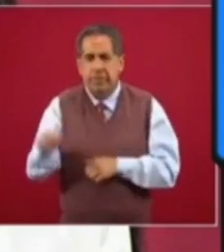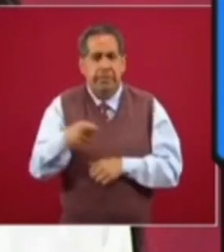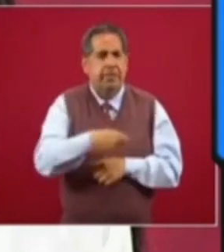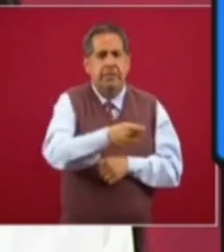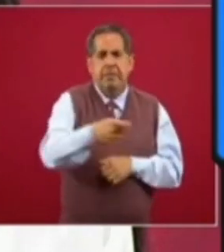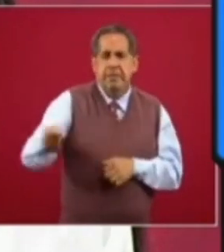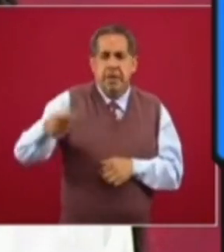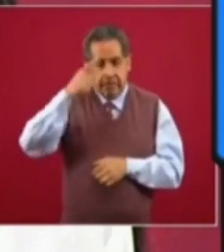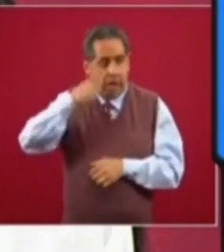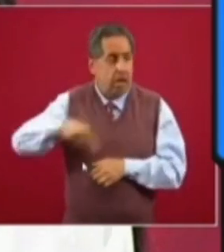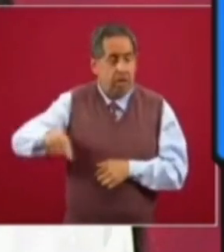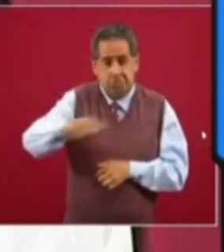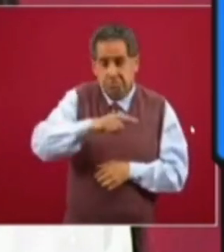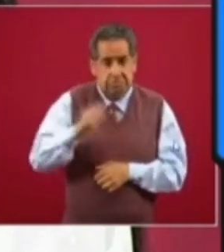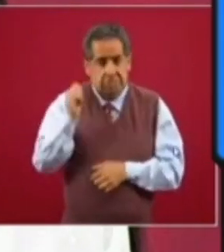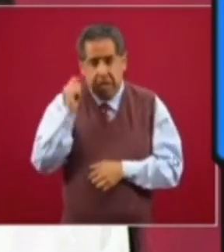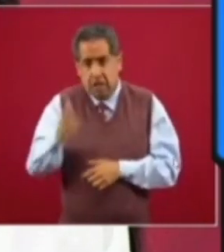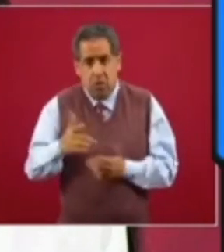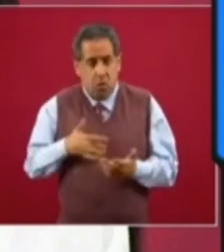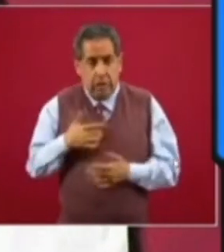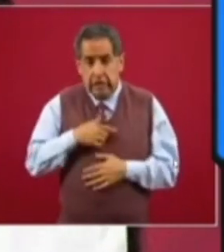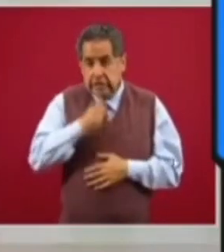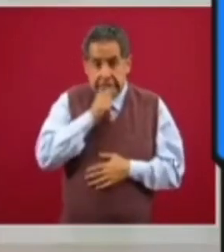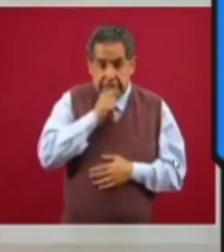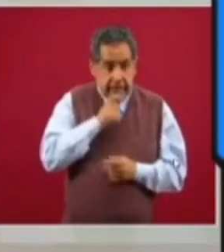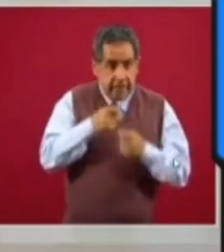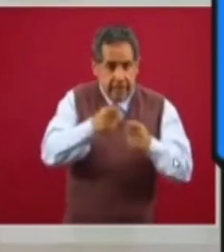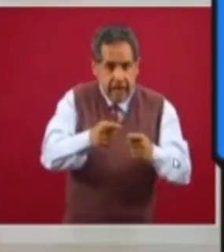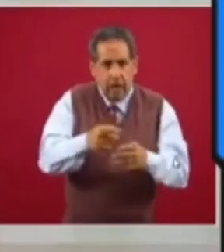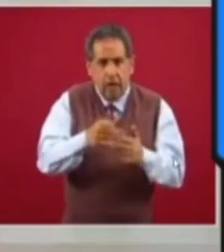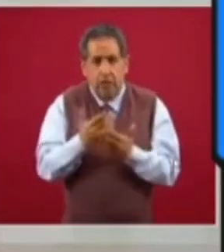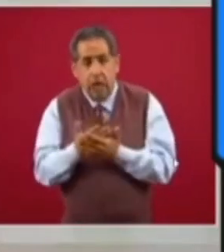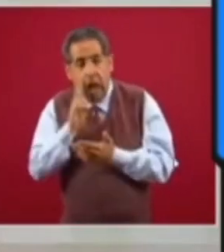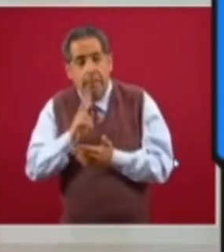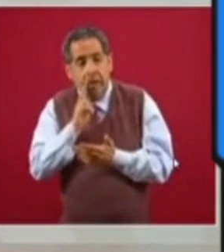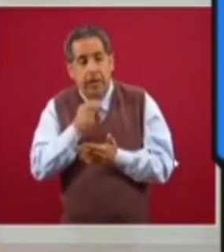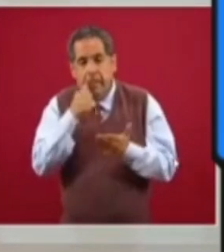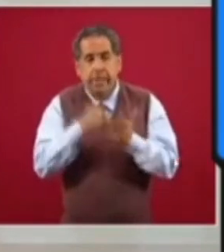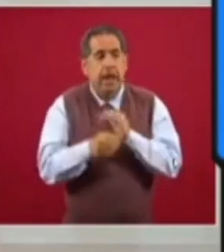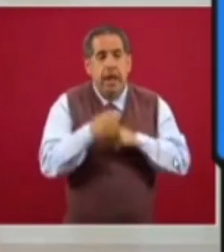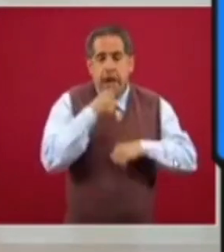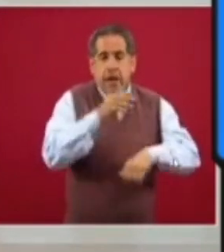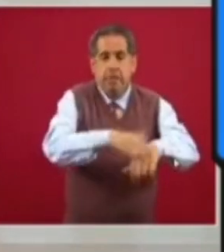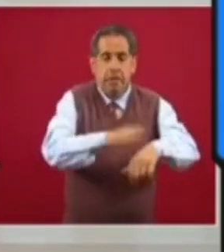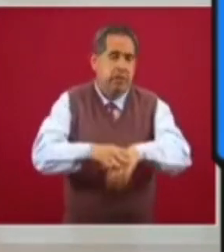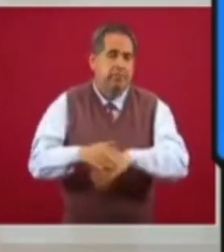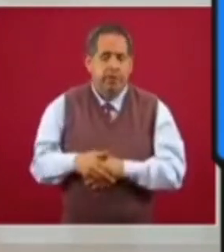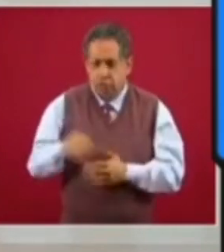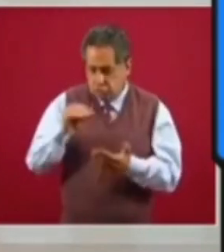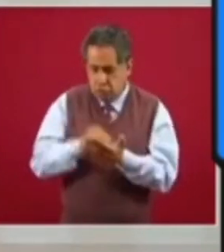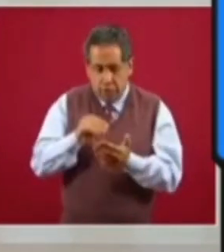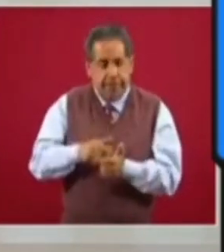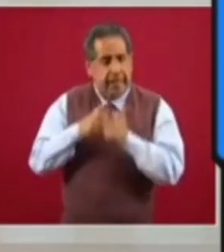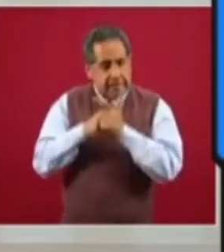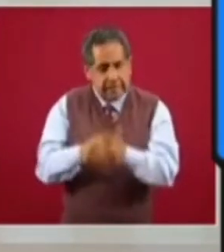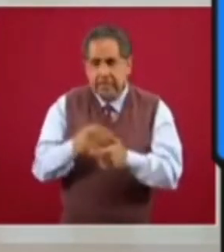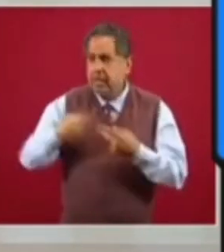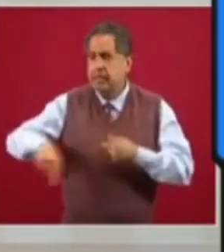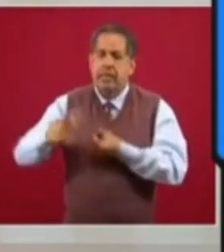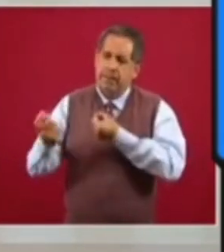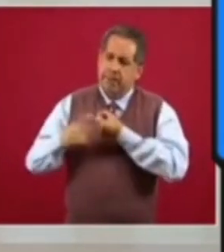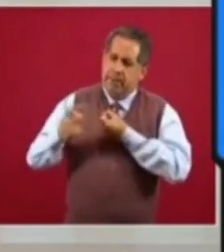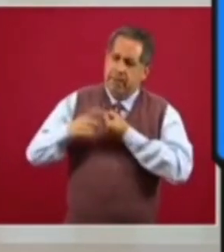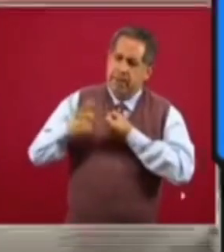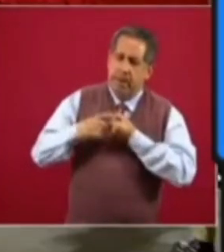para que quienes todavía no la reciben estén atentos, se les va a convocar. Pero seguimos incorporando todos